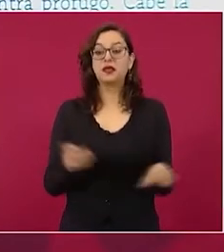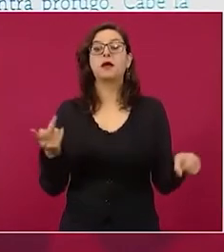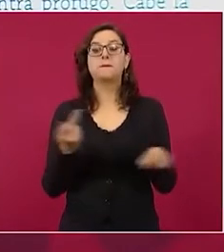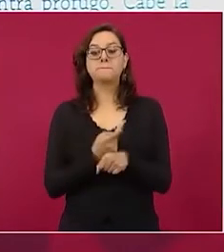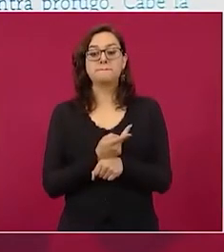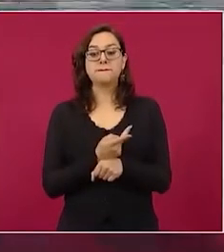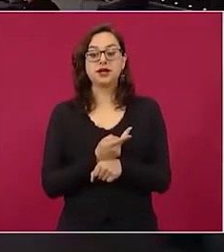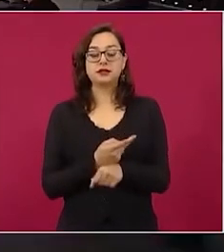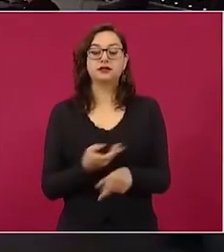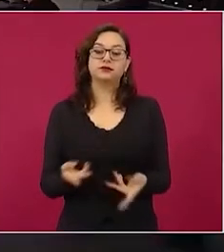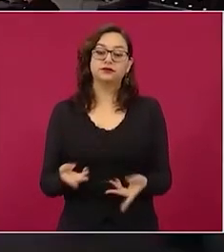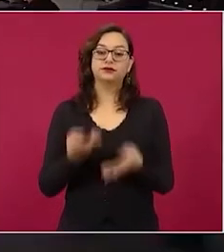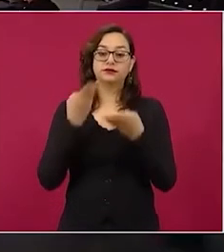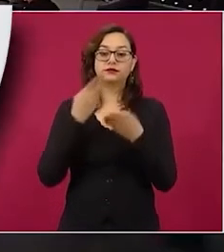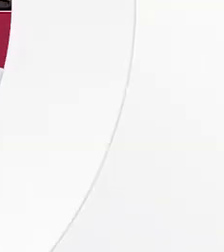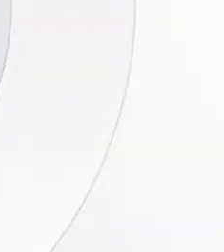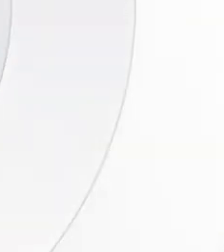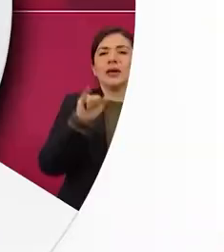Banamexity